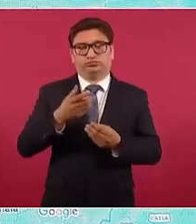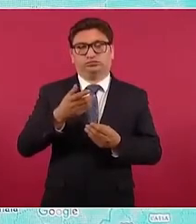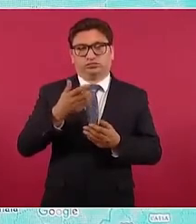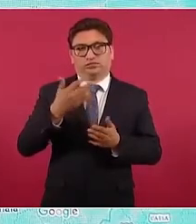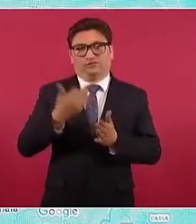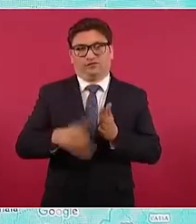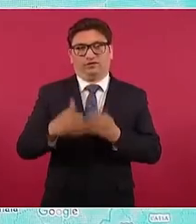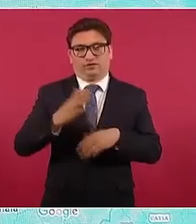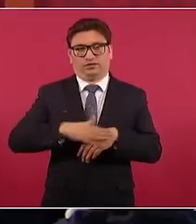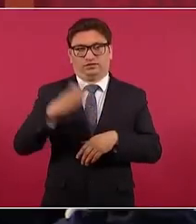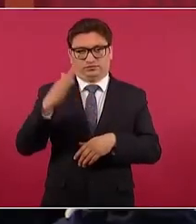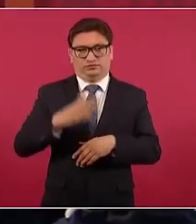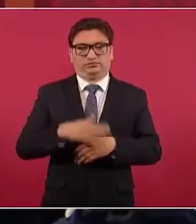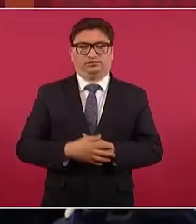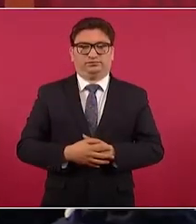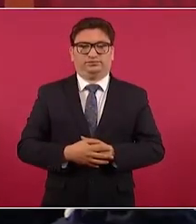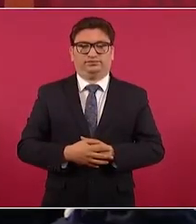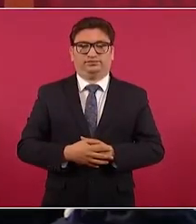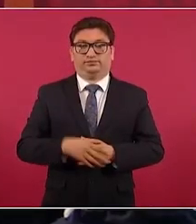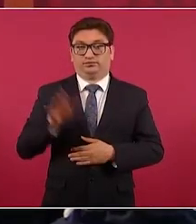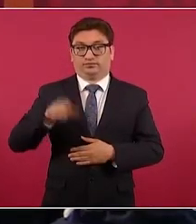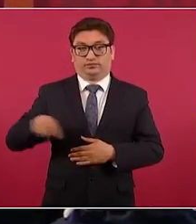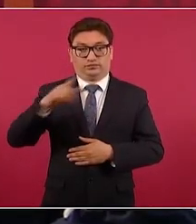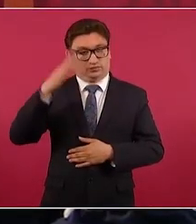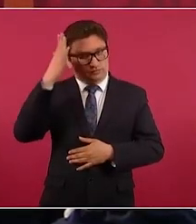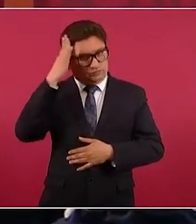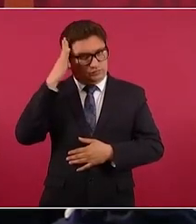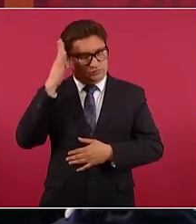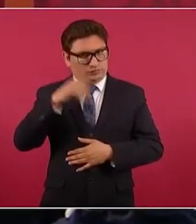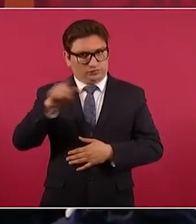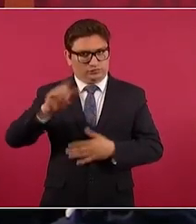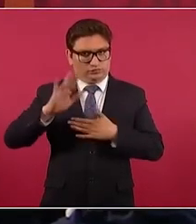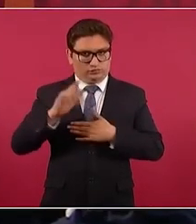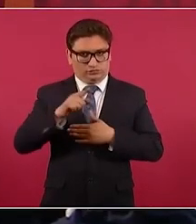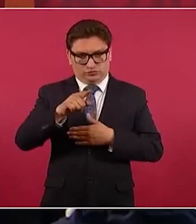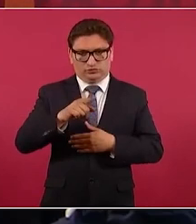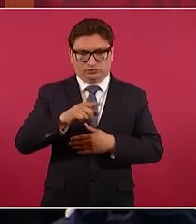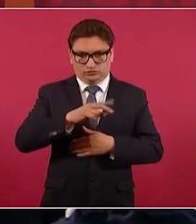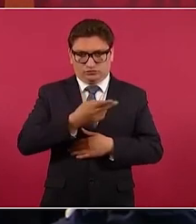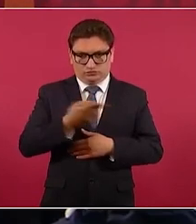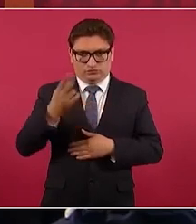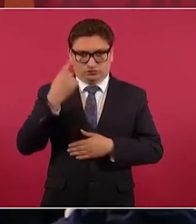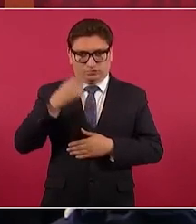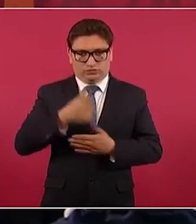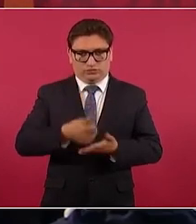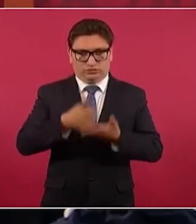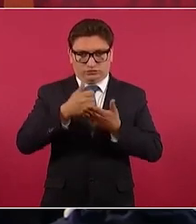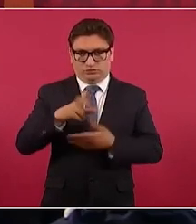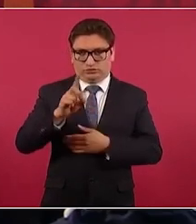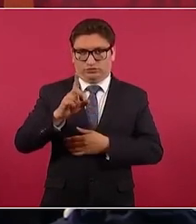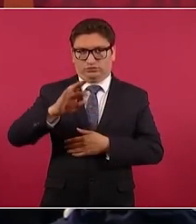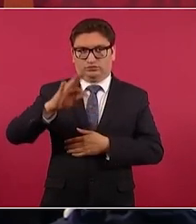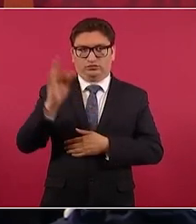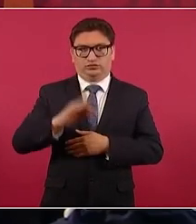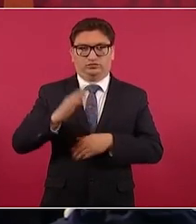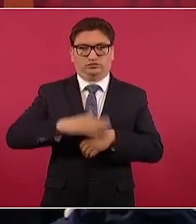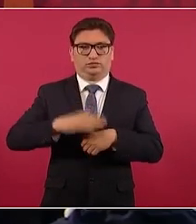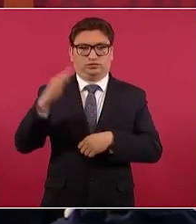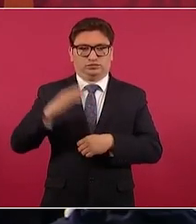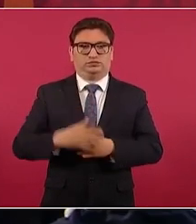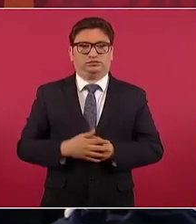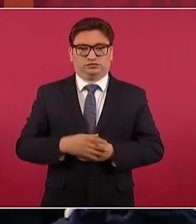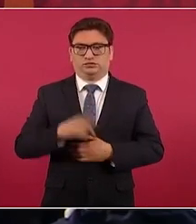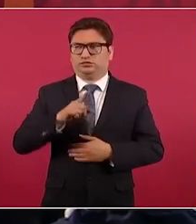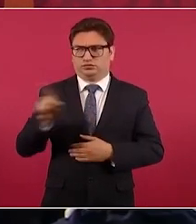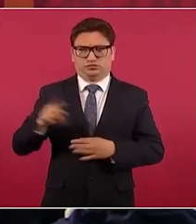que se requiere. Los líderes se comprometen con ustedes en el caso de los civiles a transportar el 30% más y se portan